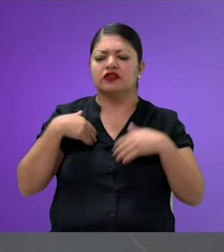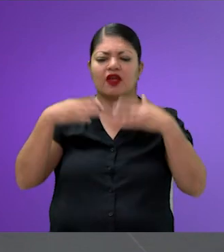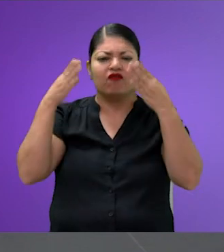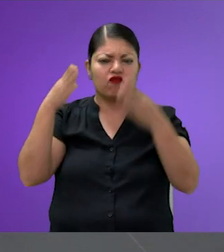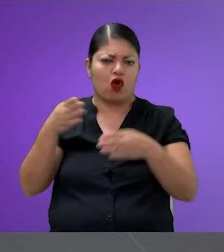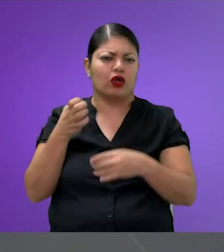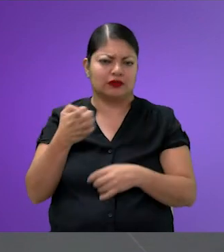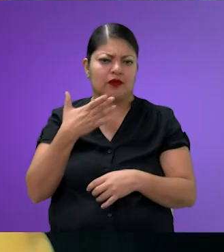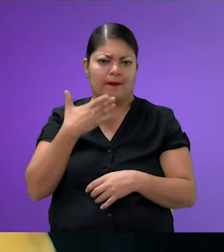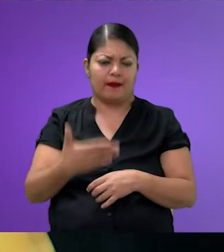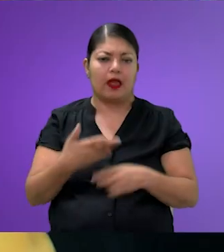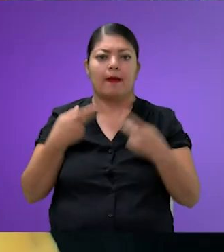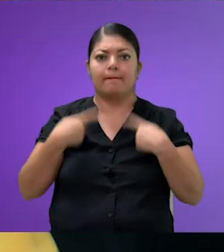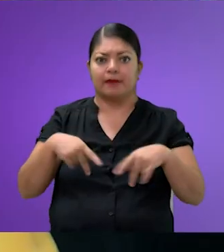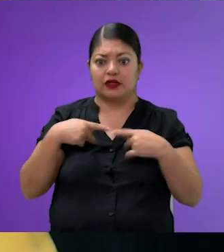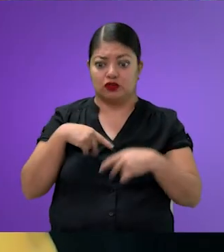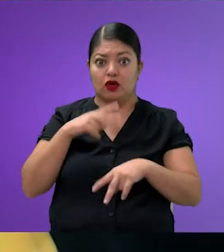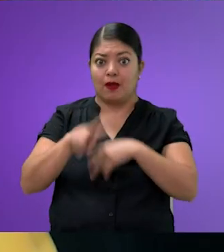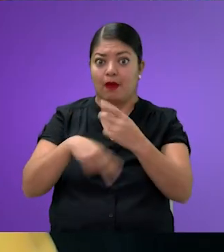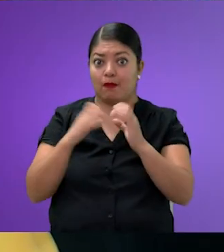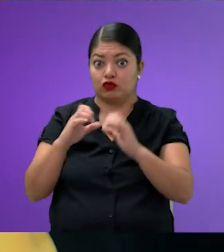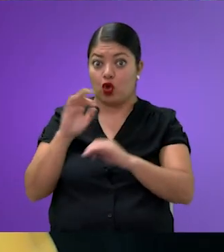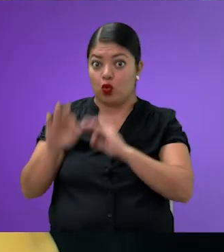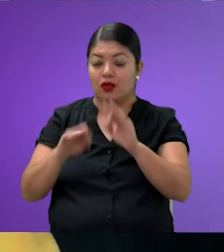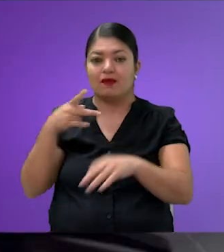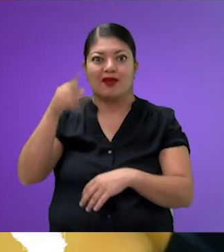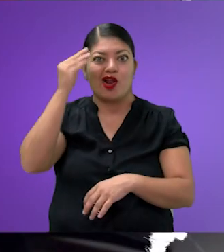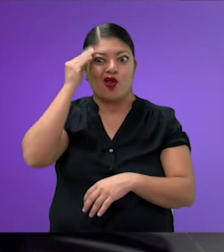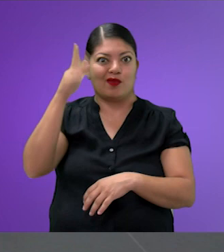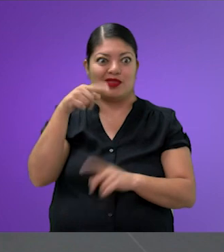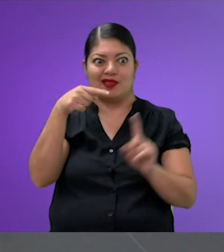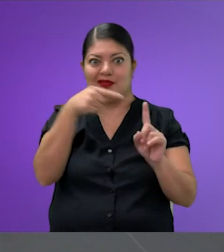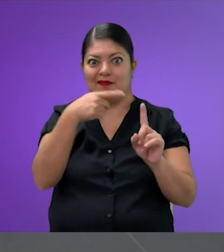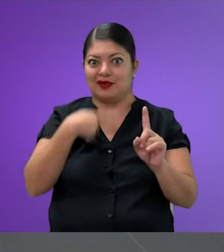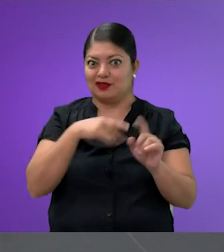bien en la persona a la que vamos a cuidar, pero se nos olvida el cuidador, ¿no?